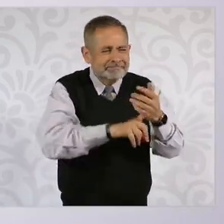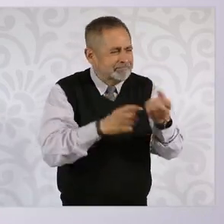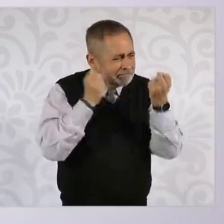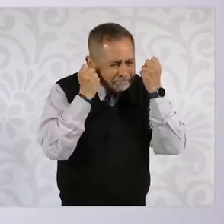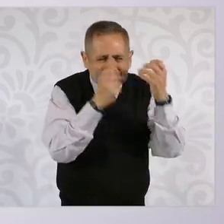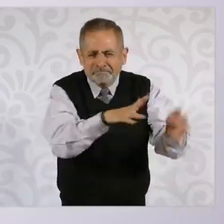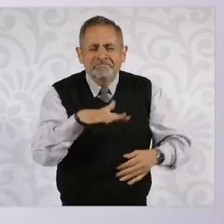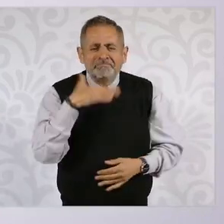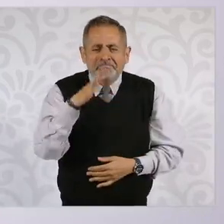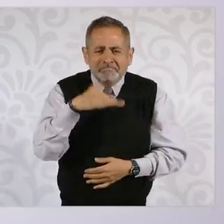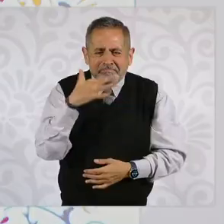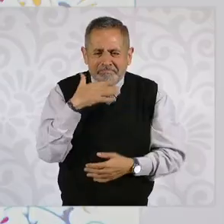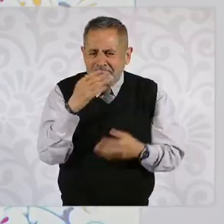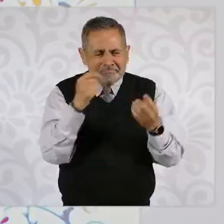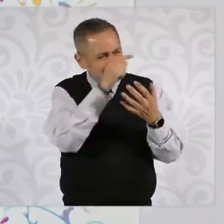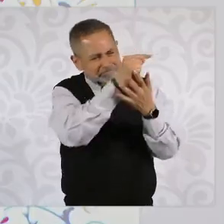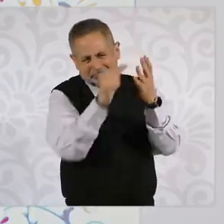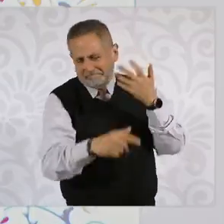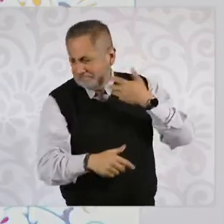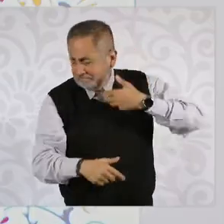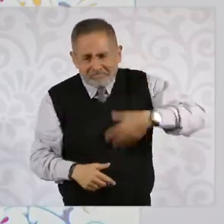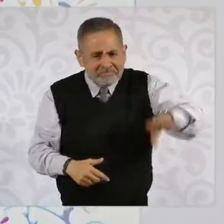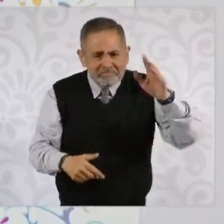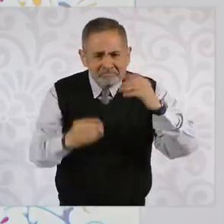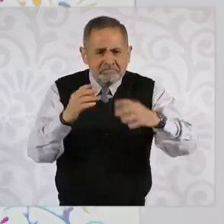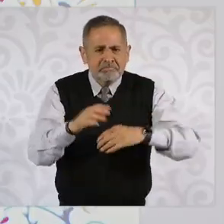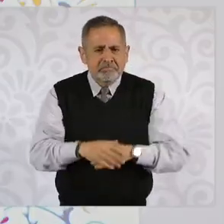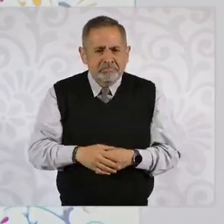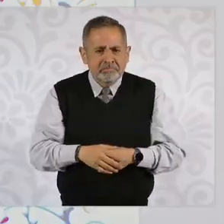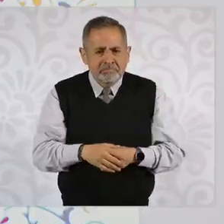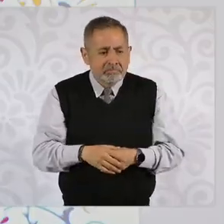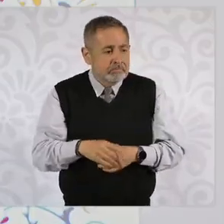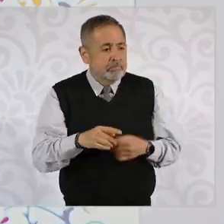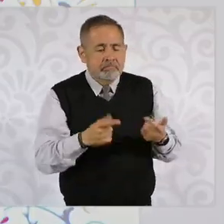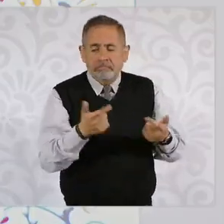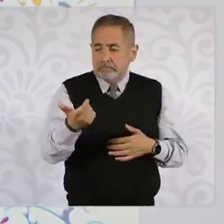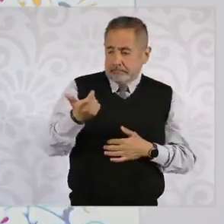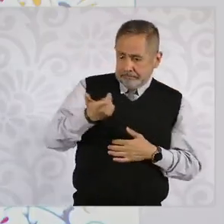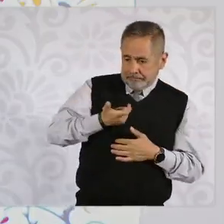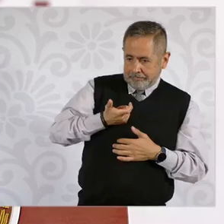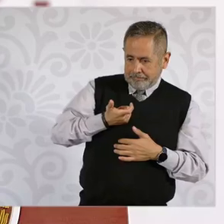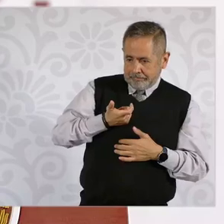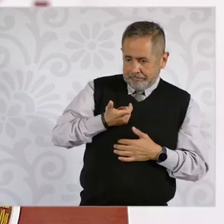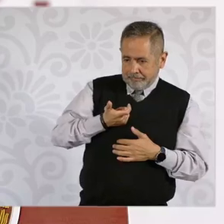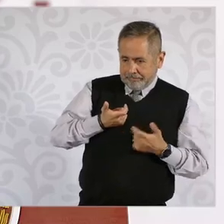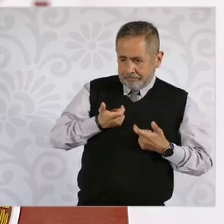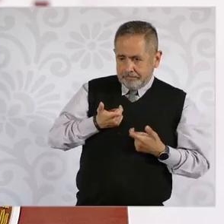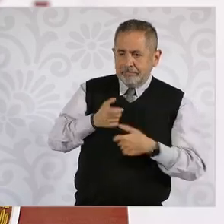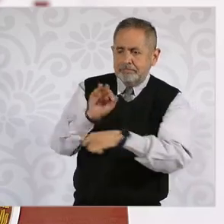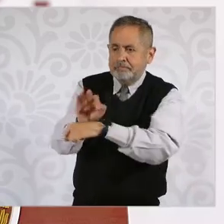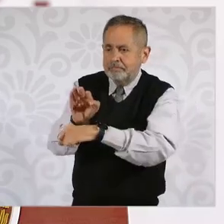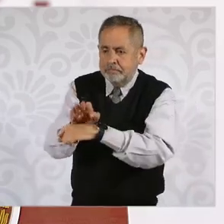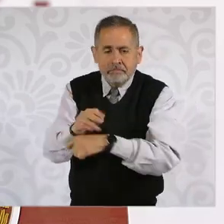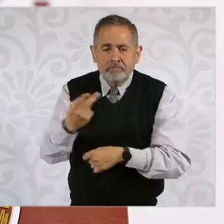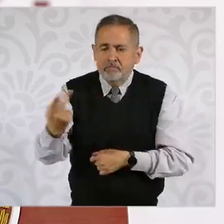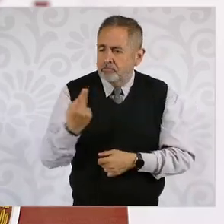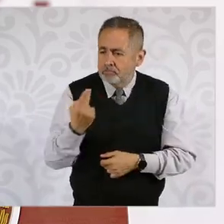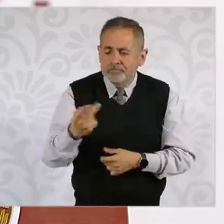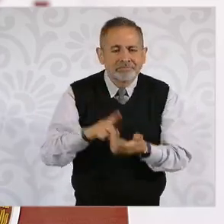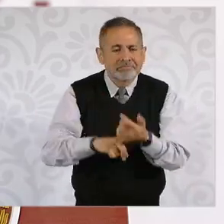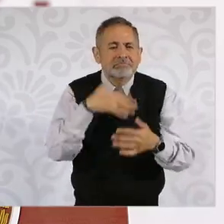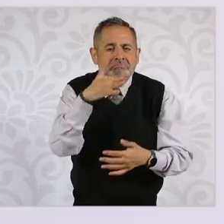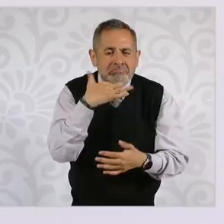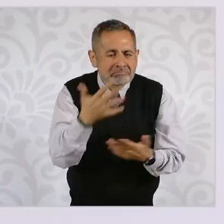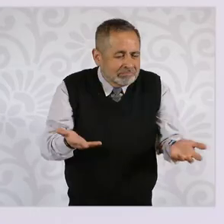en el Poder Judicial, porque corrupción es tanto quien recibe dinero para hacer una sentencia como quien viola la